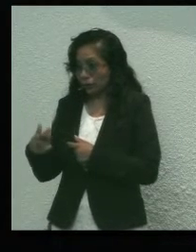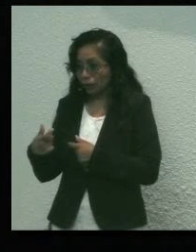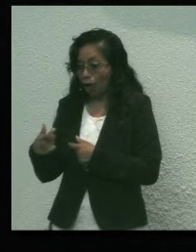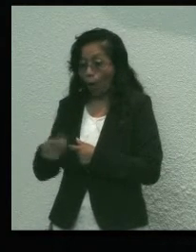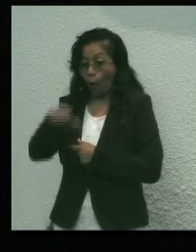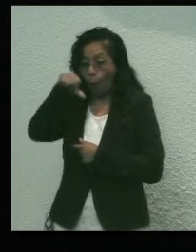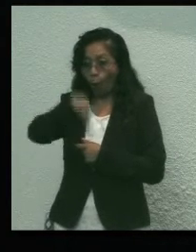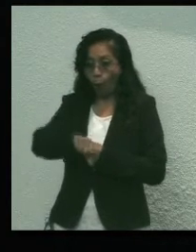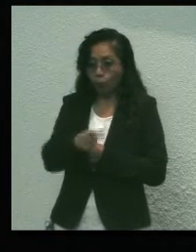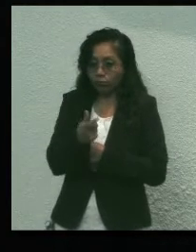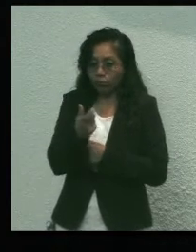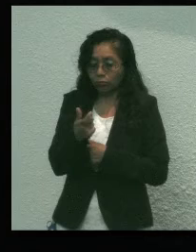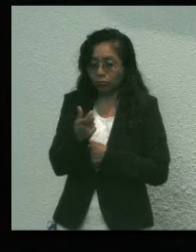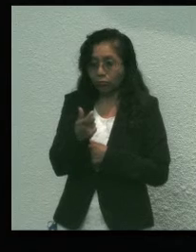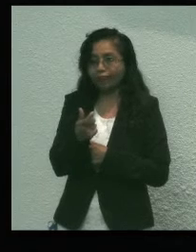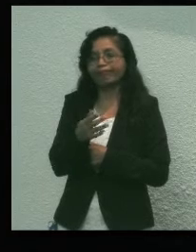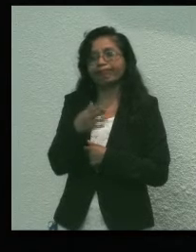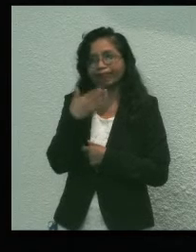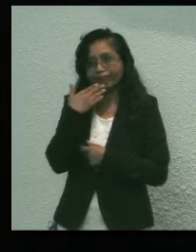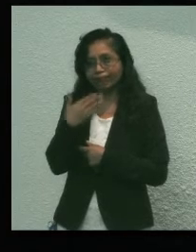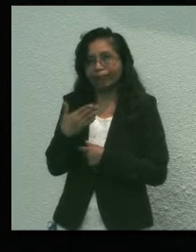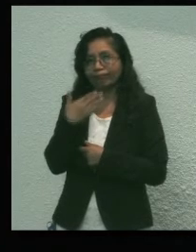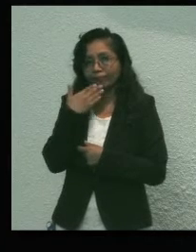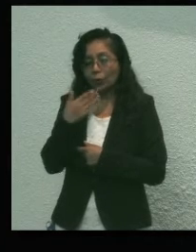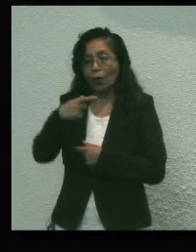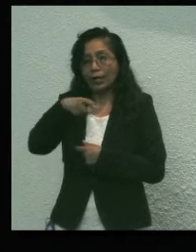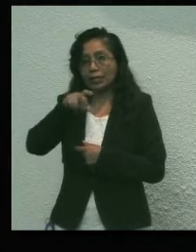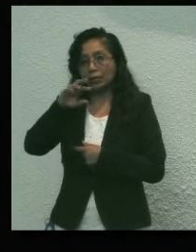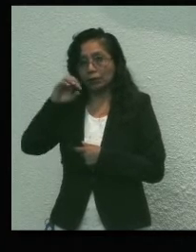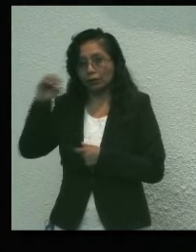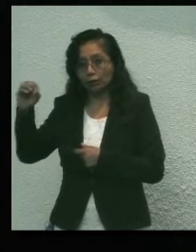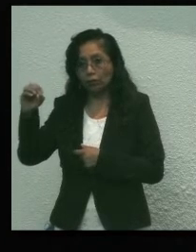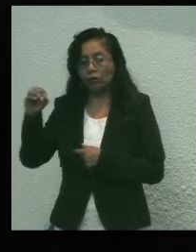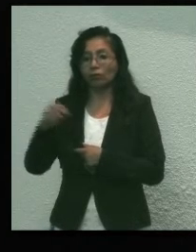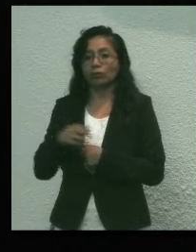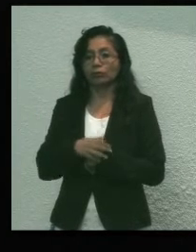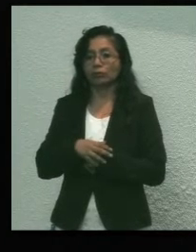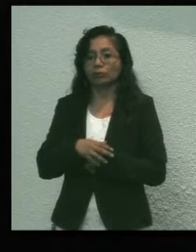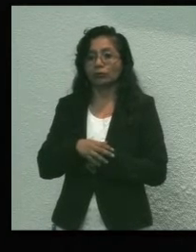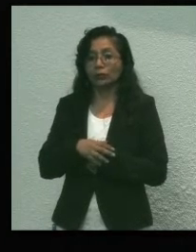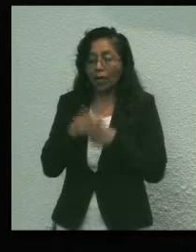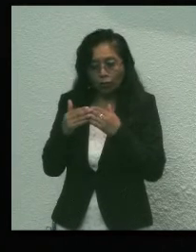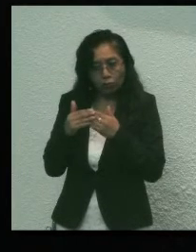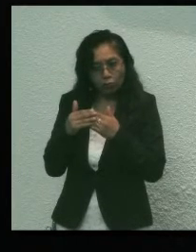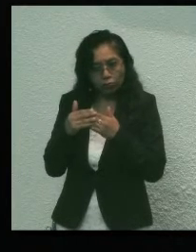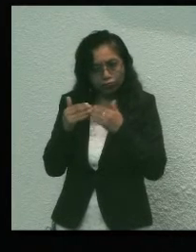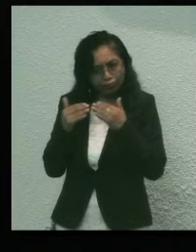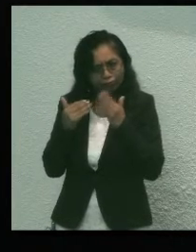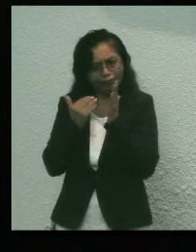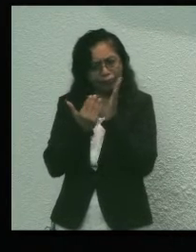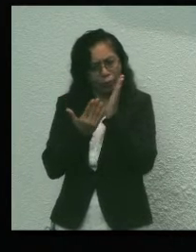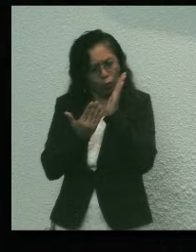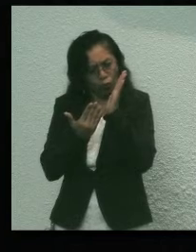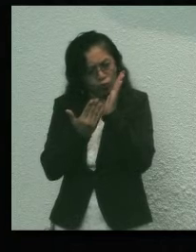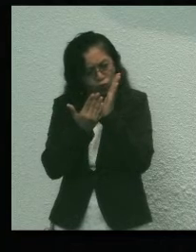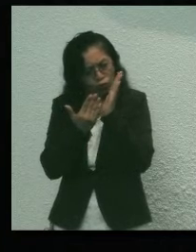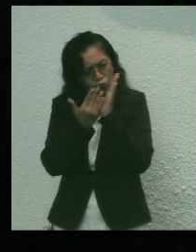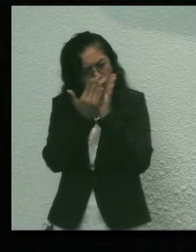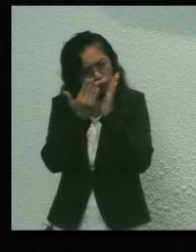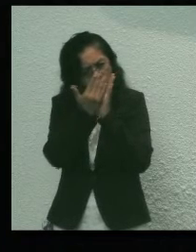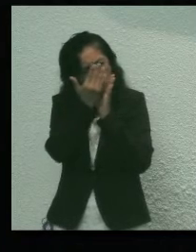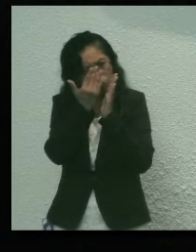números nos han dado la razón. Quintana Roo, con usted al frente, ha ido ganando progresivamente,